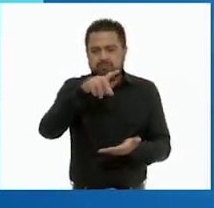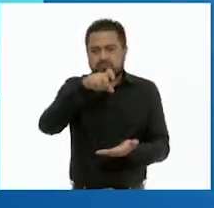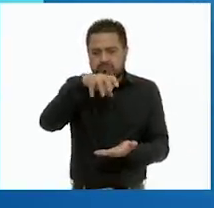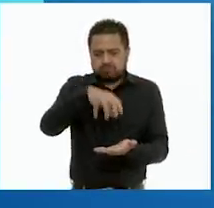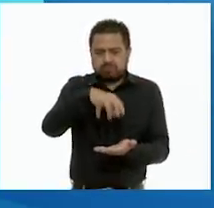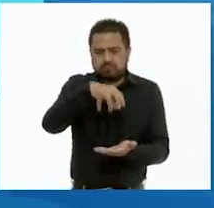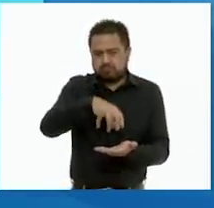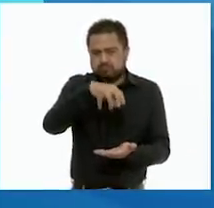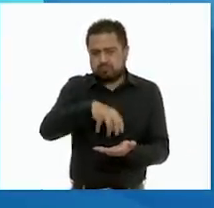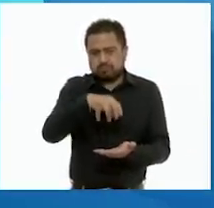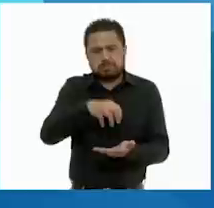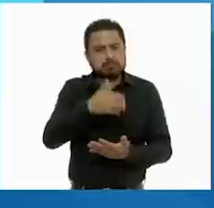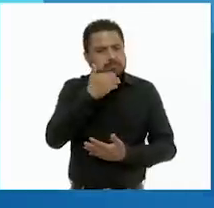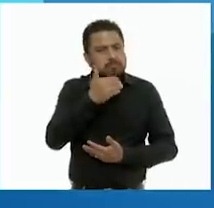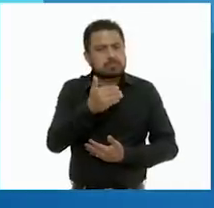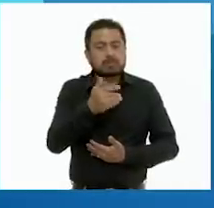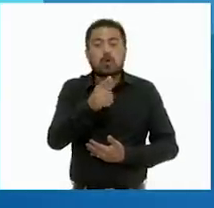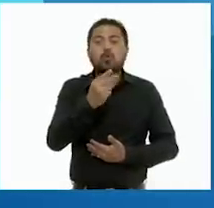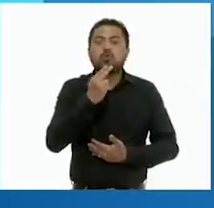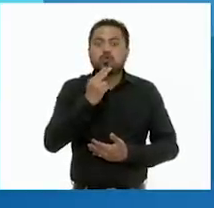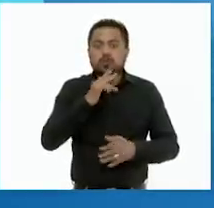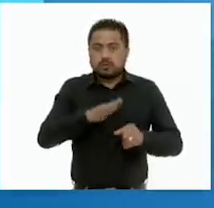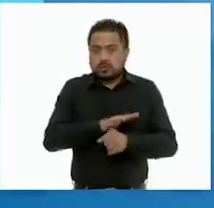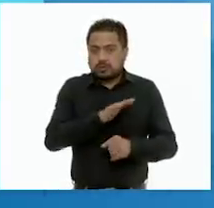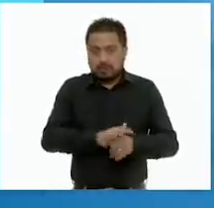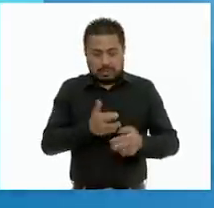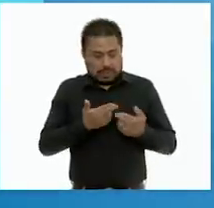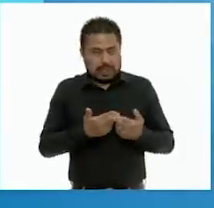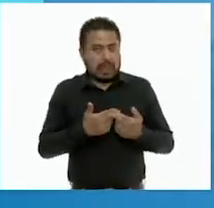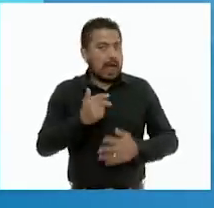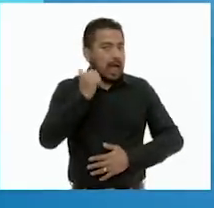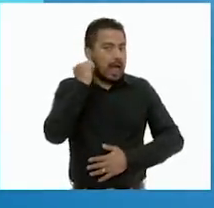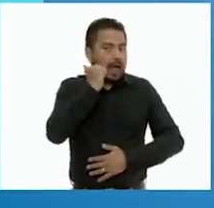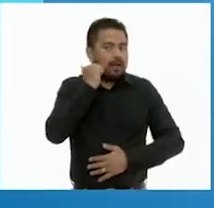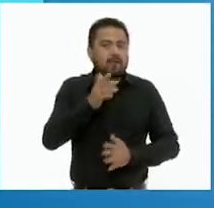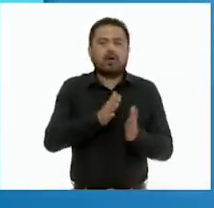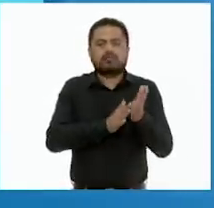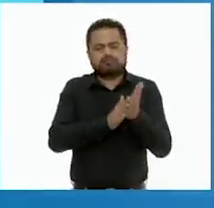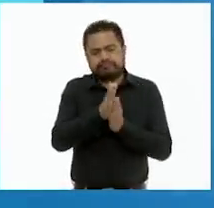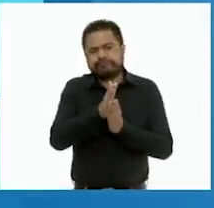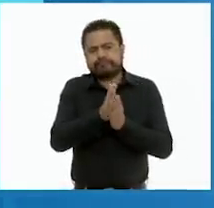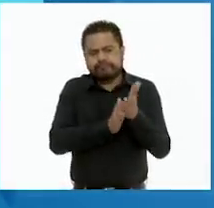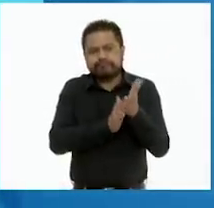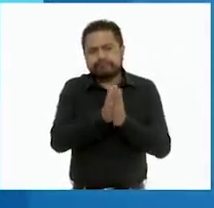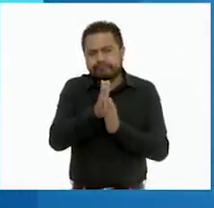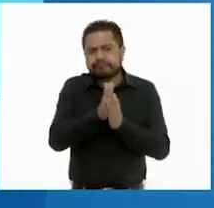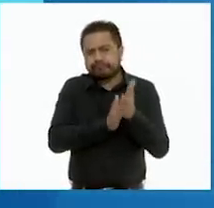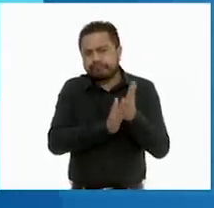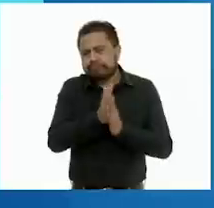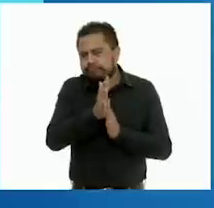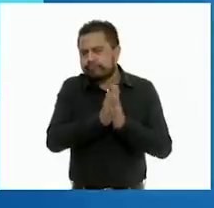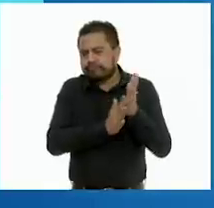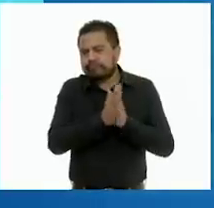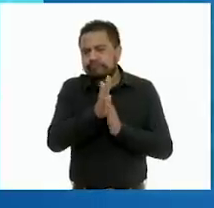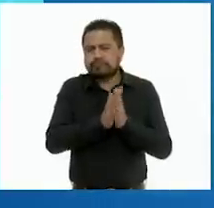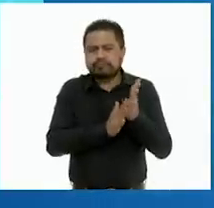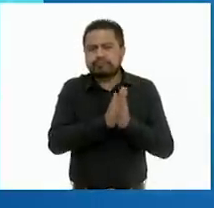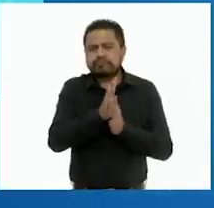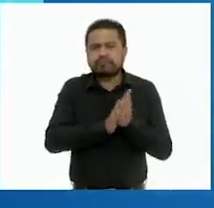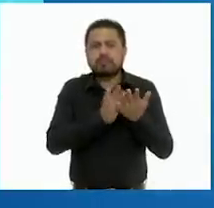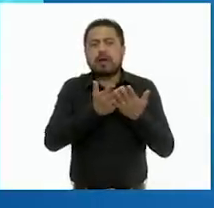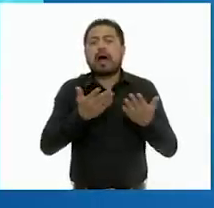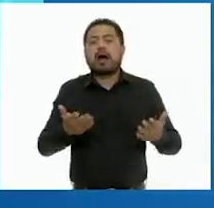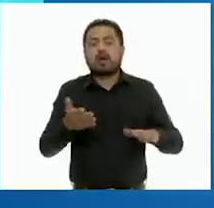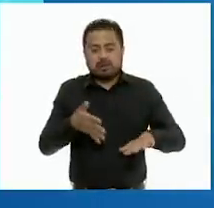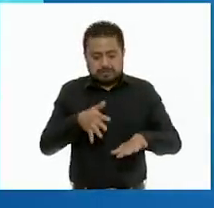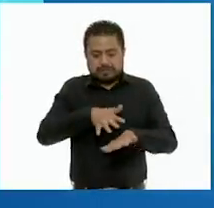manos. Usa suficiente jabón. Frota tus palmas una con la otra. Ahora, frota la